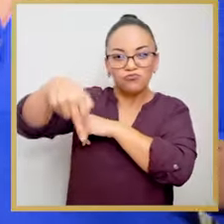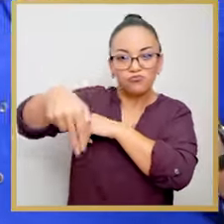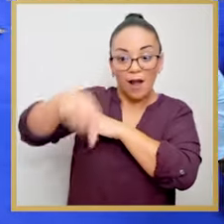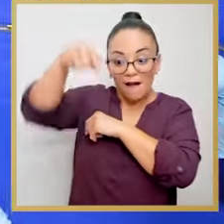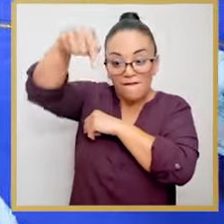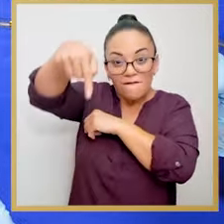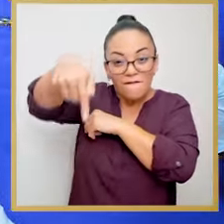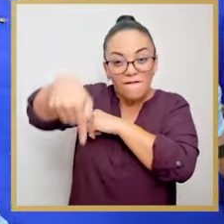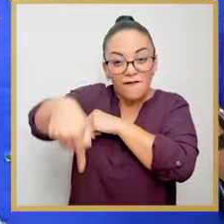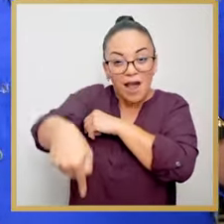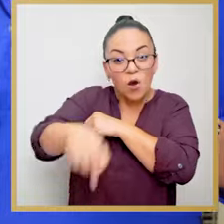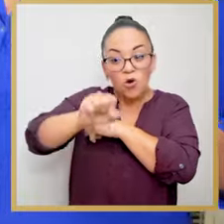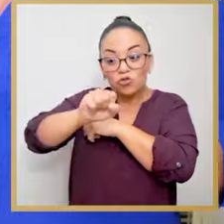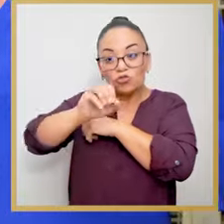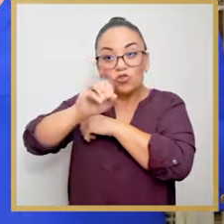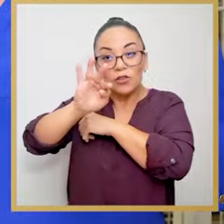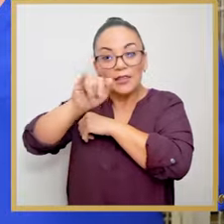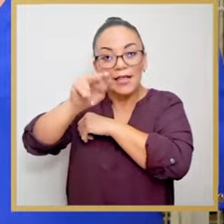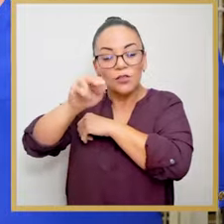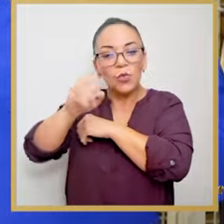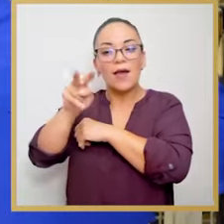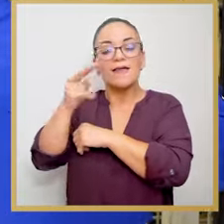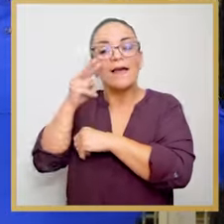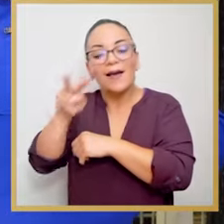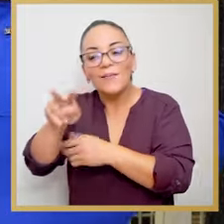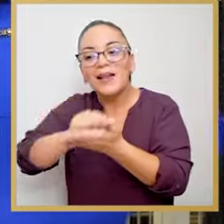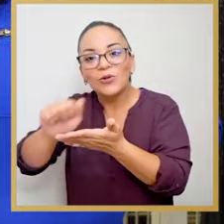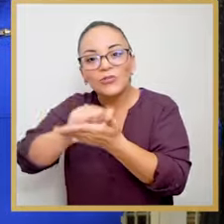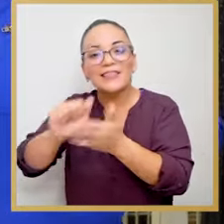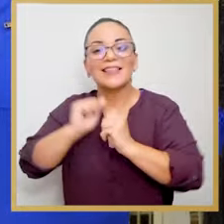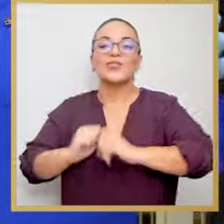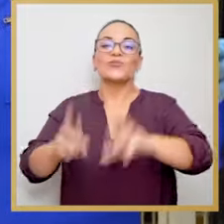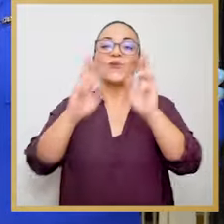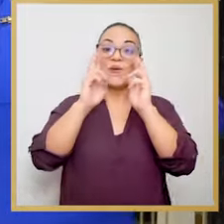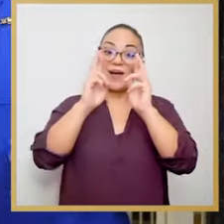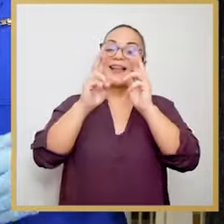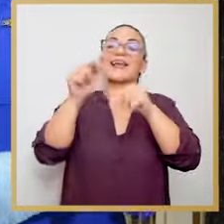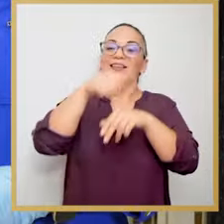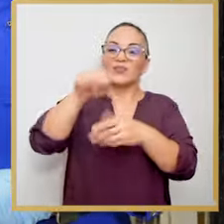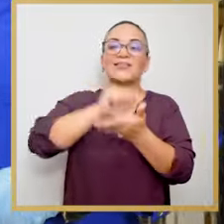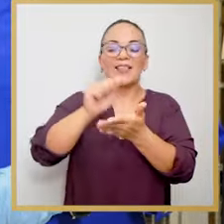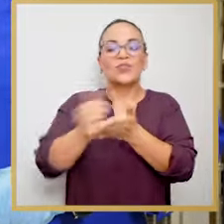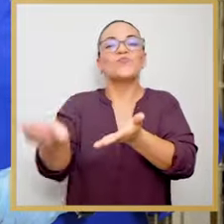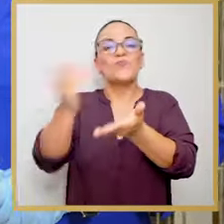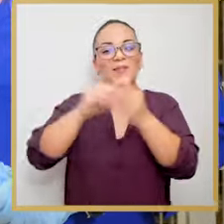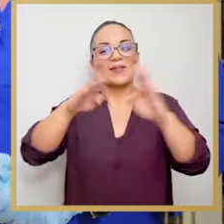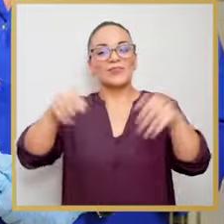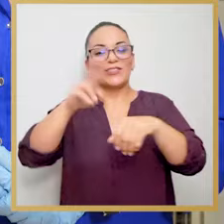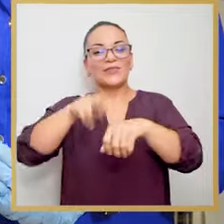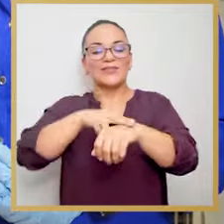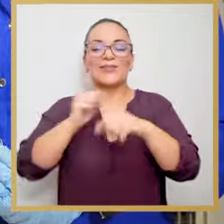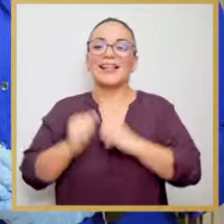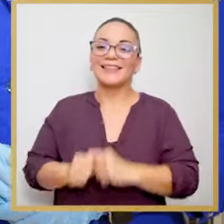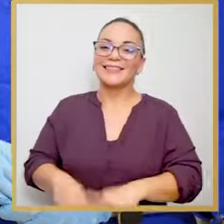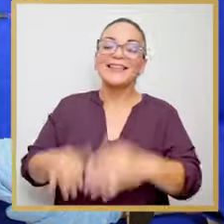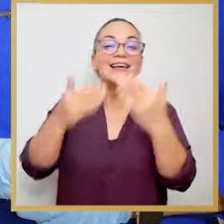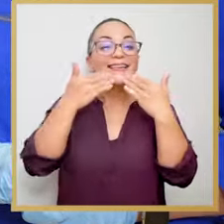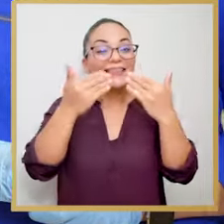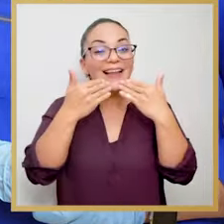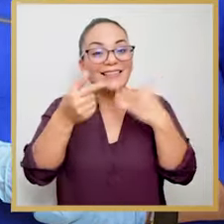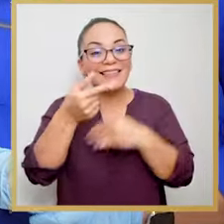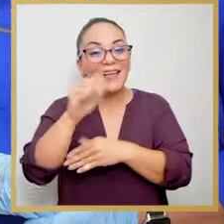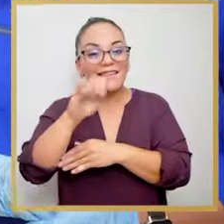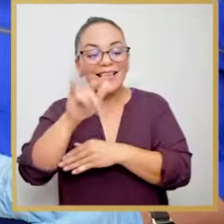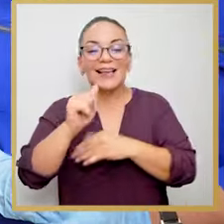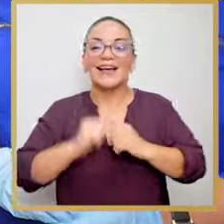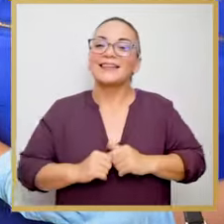lo que conocemos los sótanos y decían, ahí están los santos. Pues ojalá los santos vuelvan al Museo Nacional. Muchas